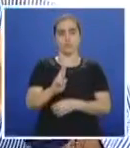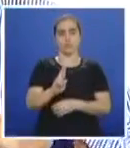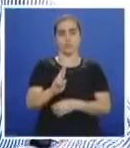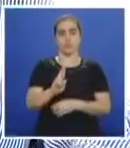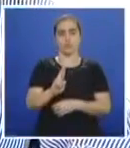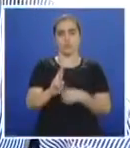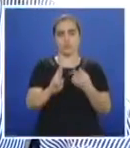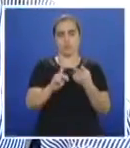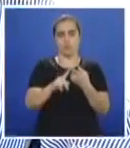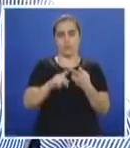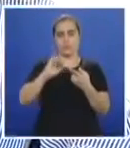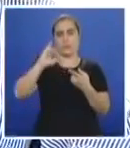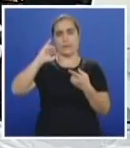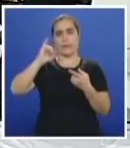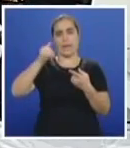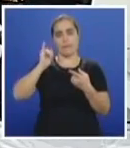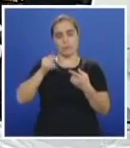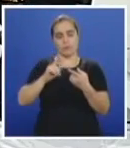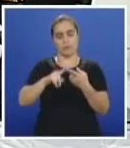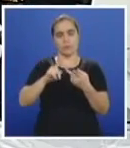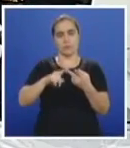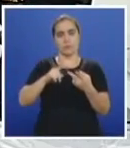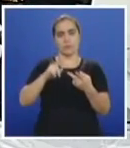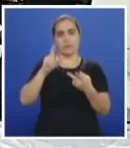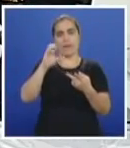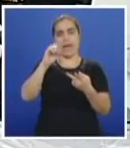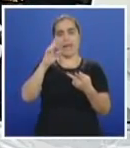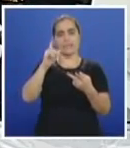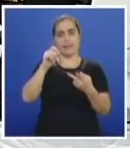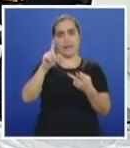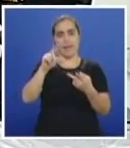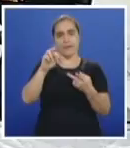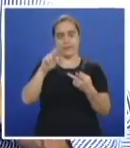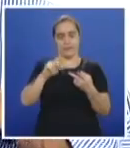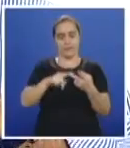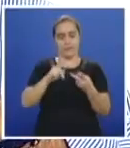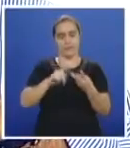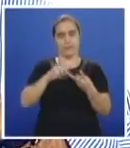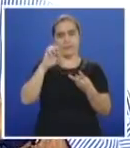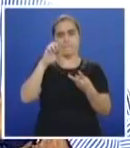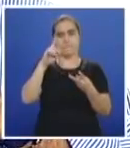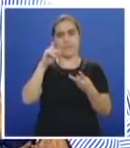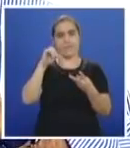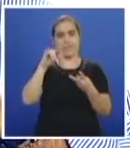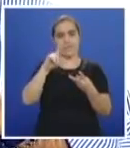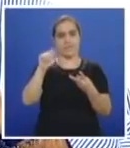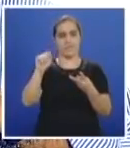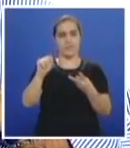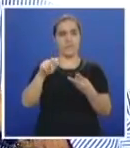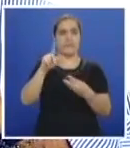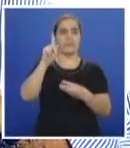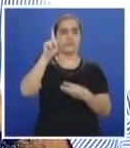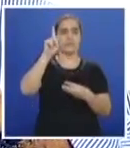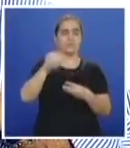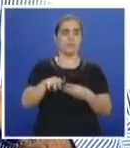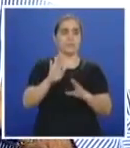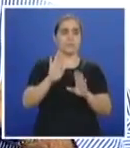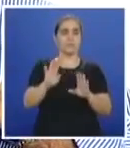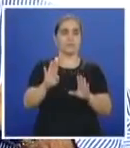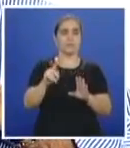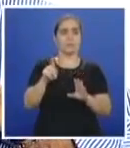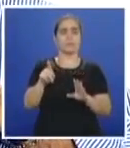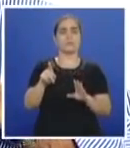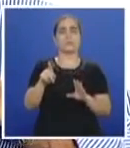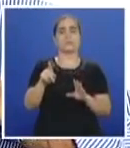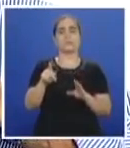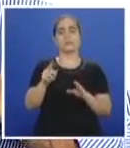llámese Jamundí, Candelaria, Padilla, etc. Como también los vehículos que vienen